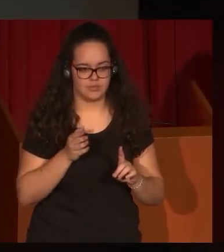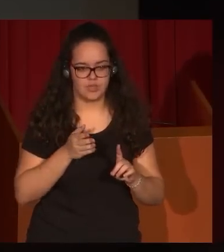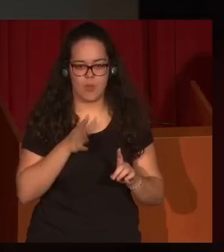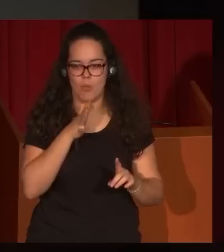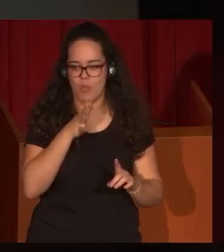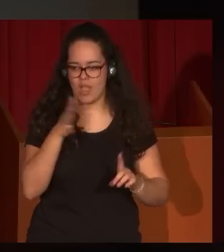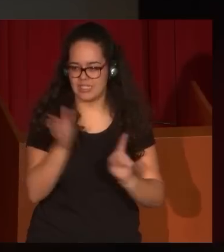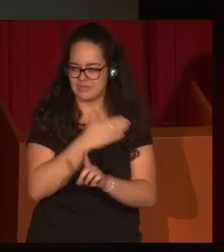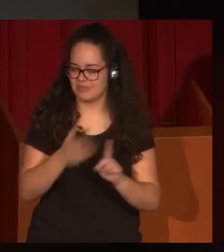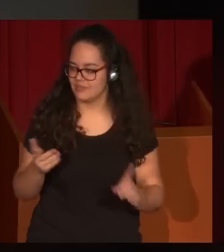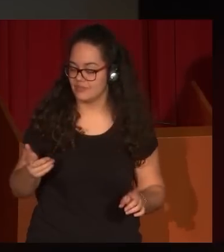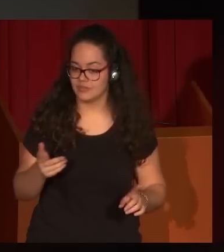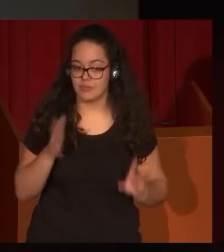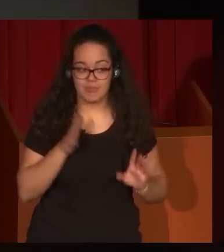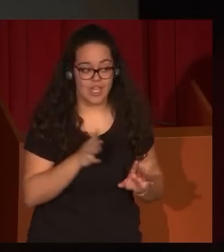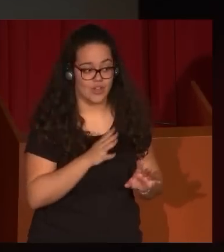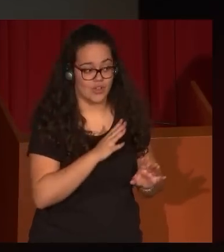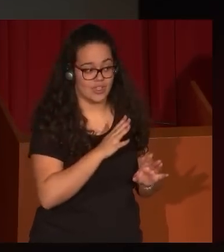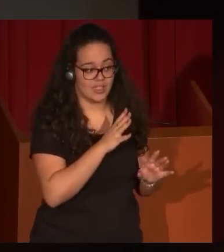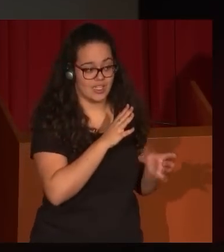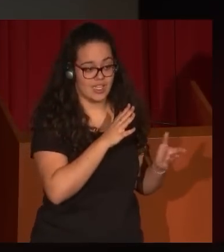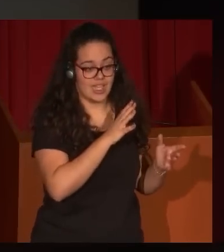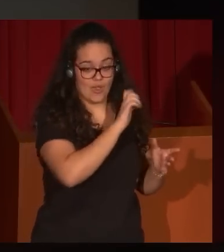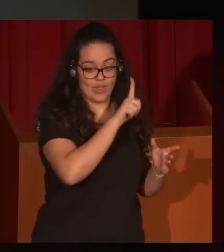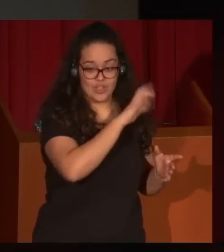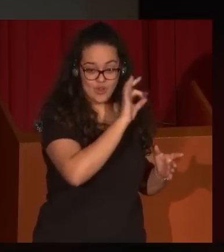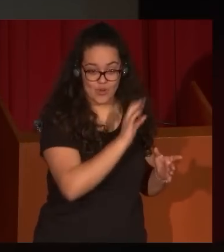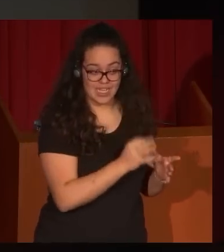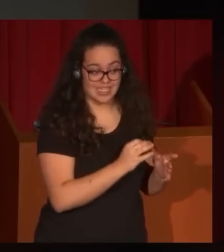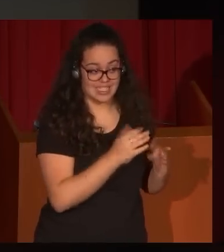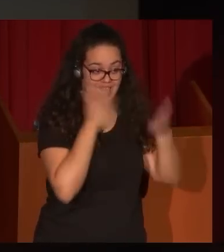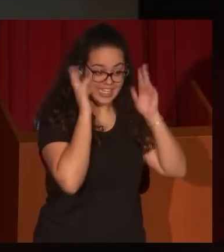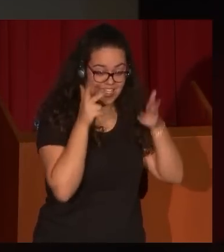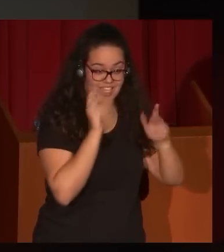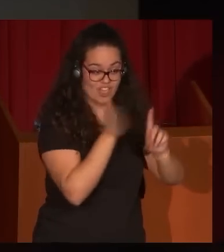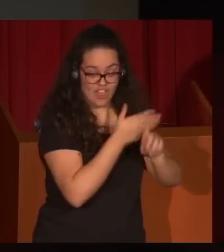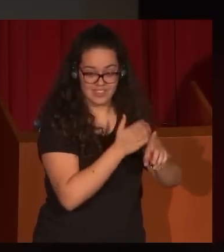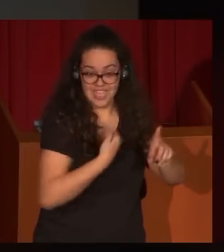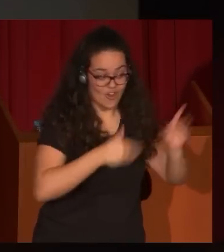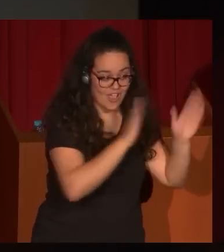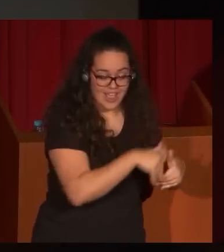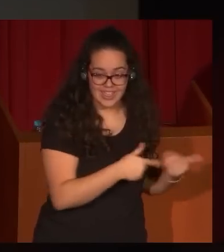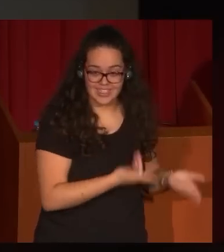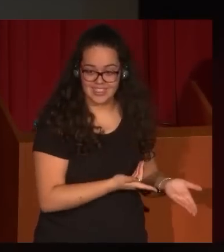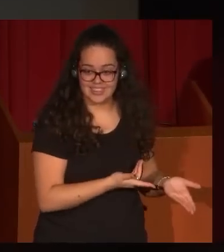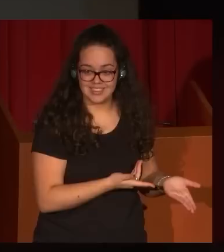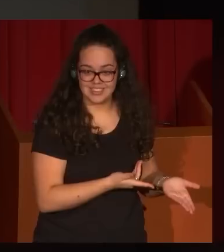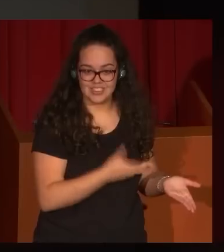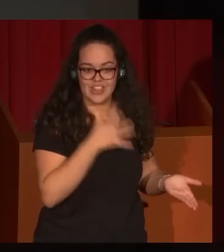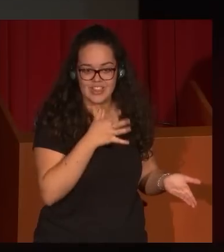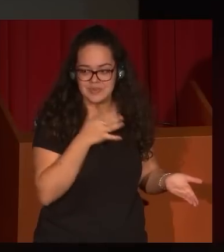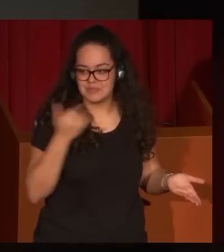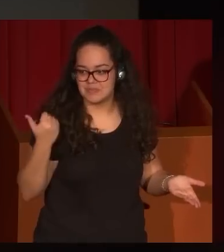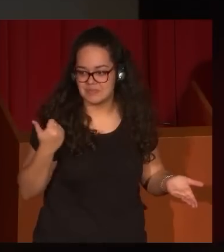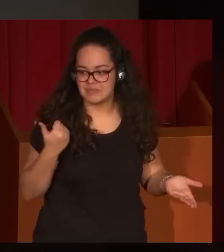pinta este cuadro la Inquisición había desaparecido hacia 40 años. Es decir, ¿qué sentido tienen estos cuadros a